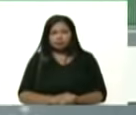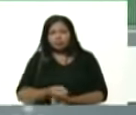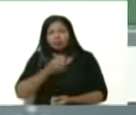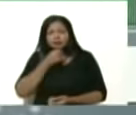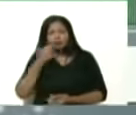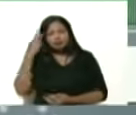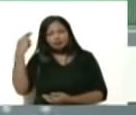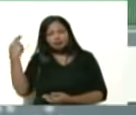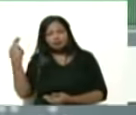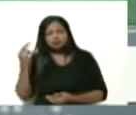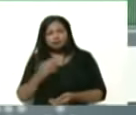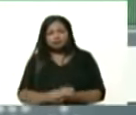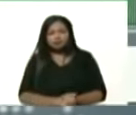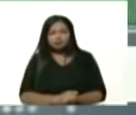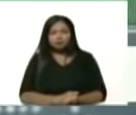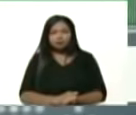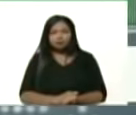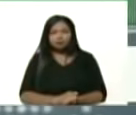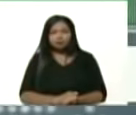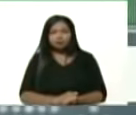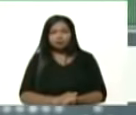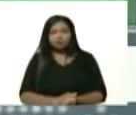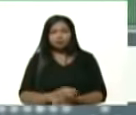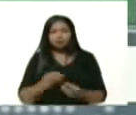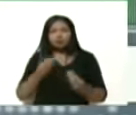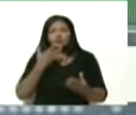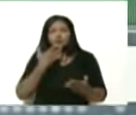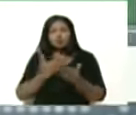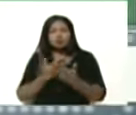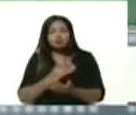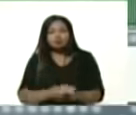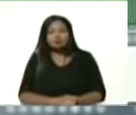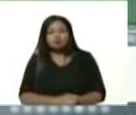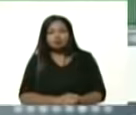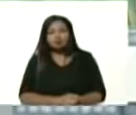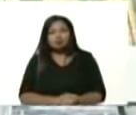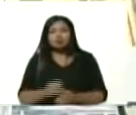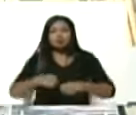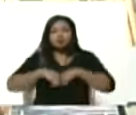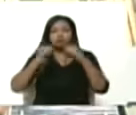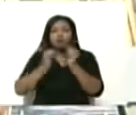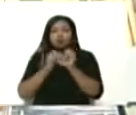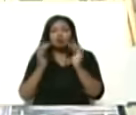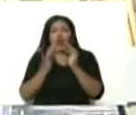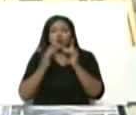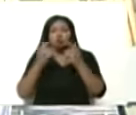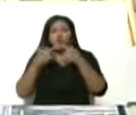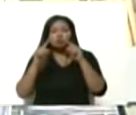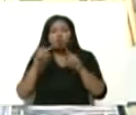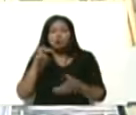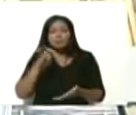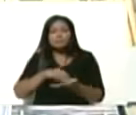reflexión ¿verdad? pertinente gracias y de Anzuategui nos vamos para Miranda